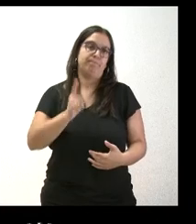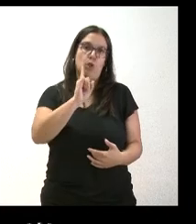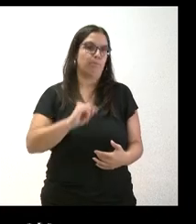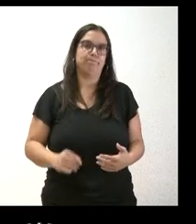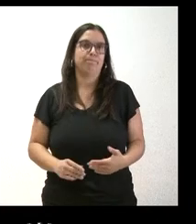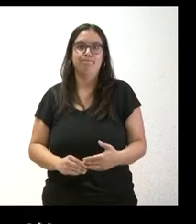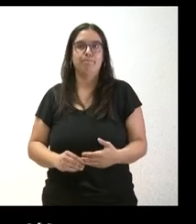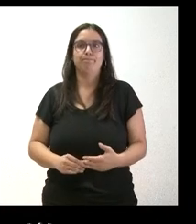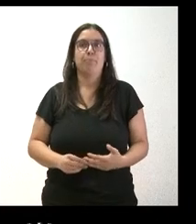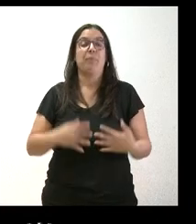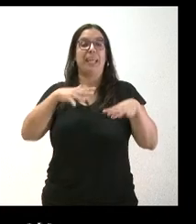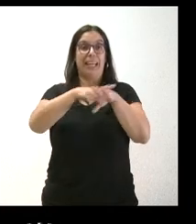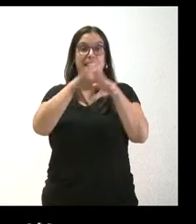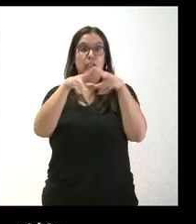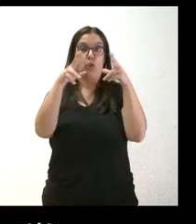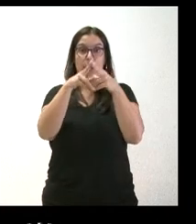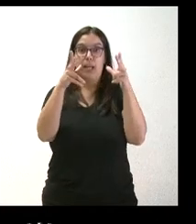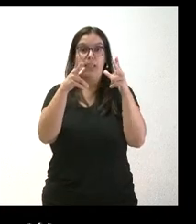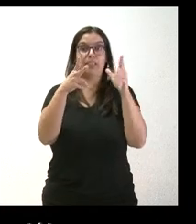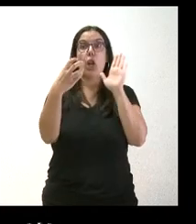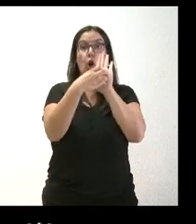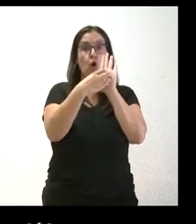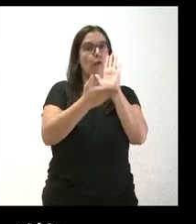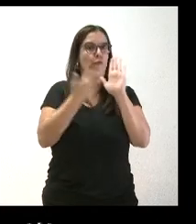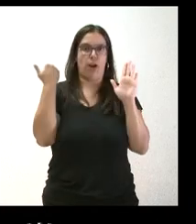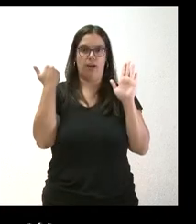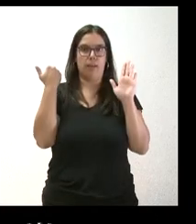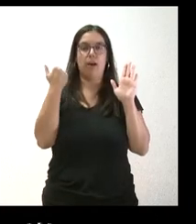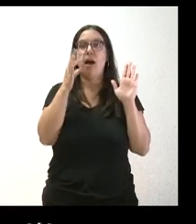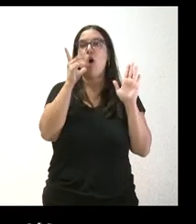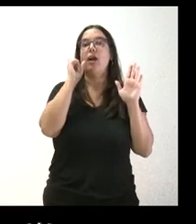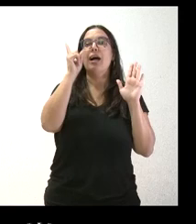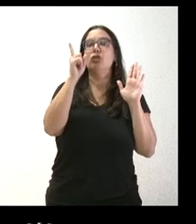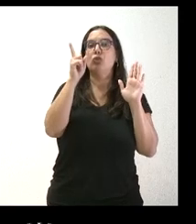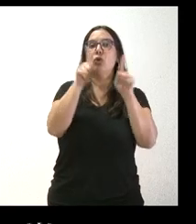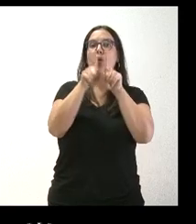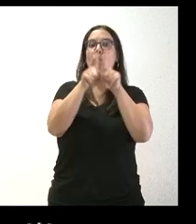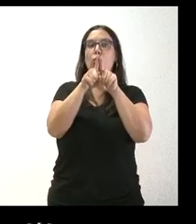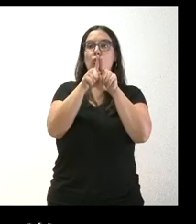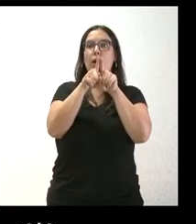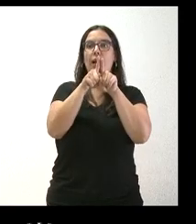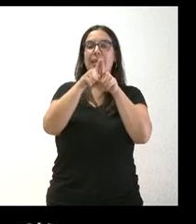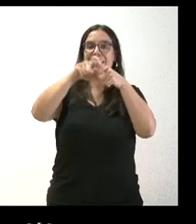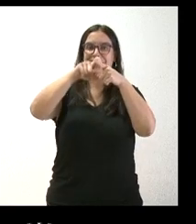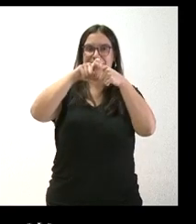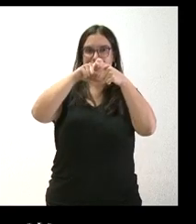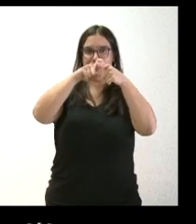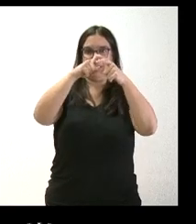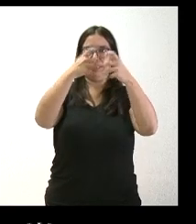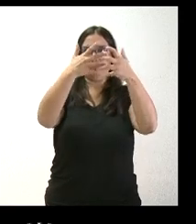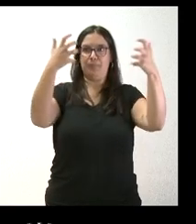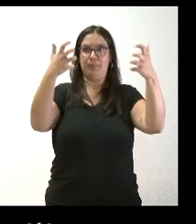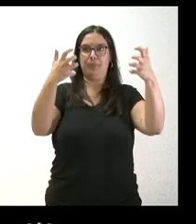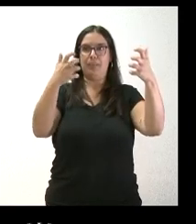No. De las redes sociales se ha retirado el logo en sí y ahora solo queda la tipografía. Con lo cual, si ustedes van a estar utilizando